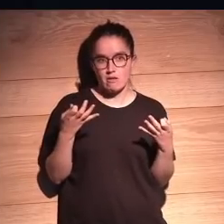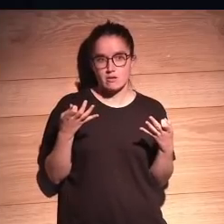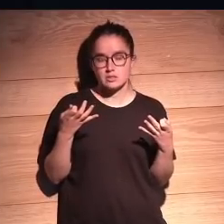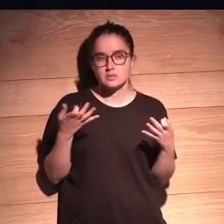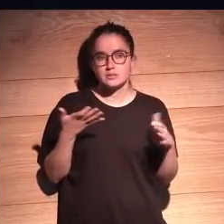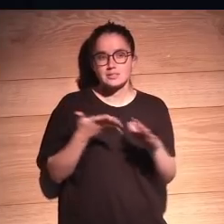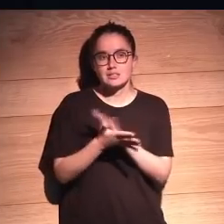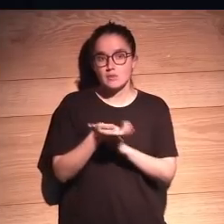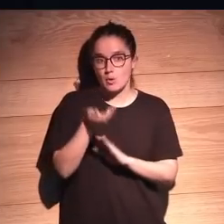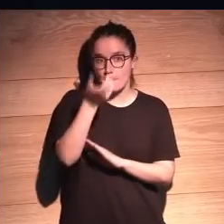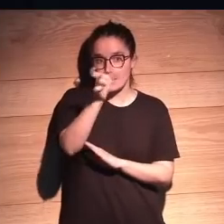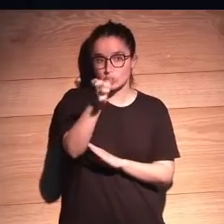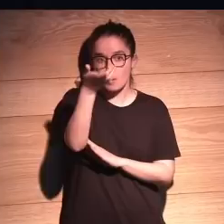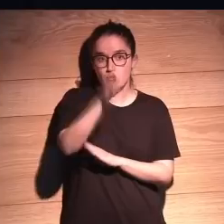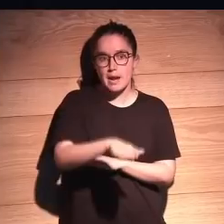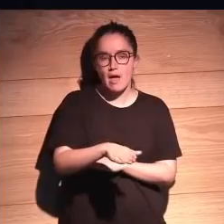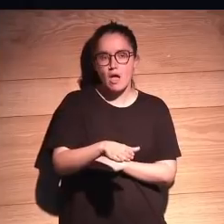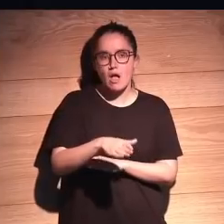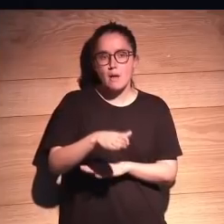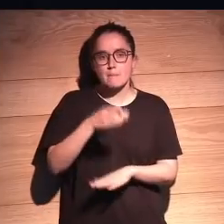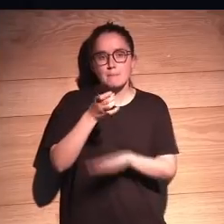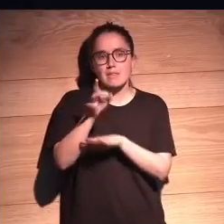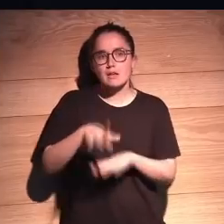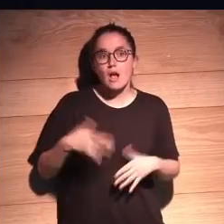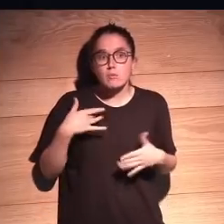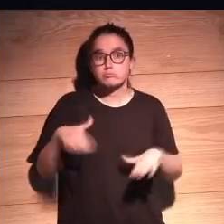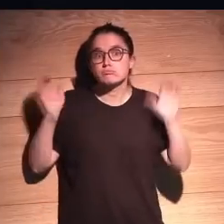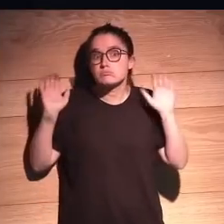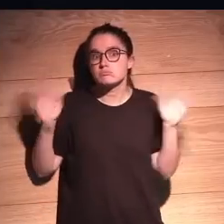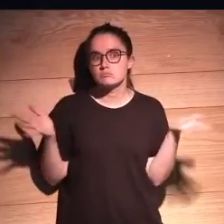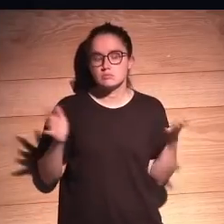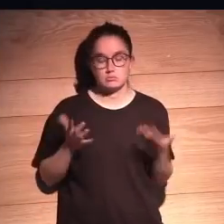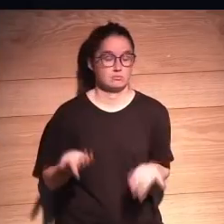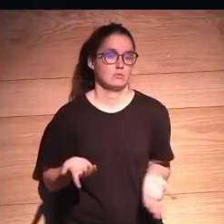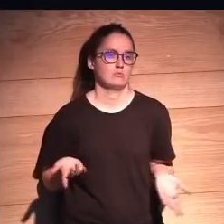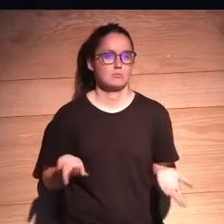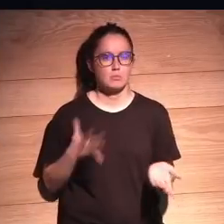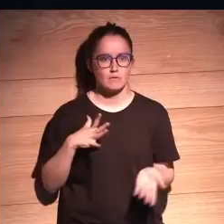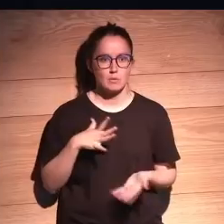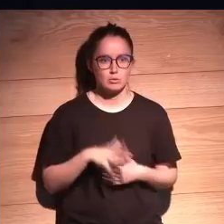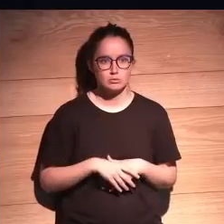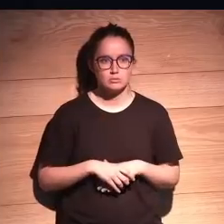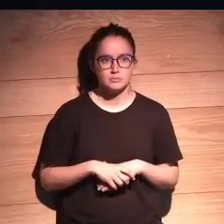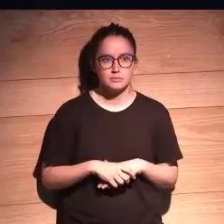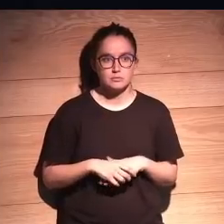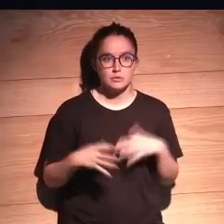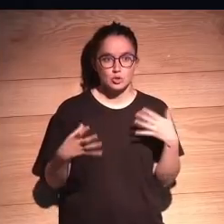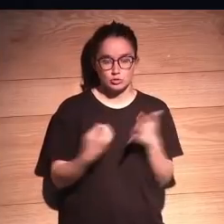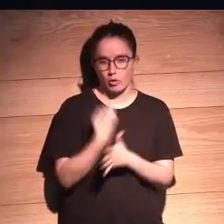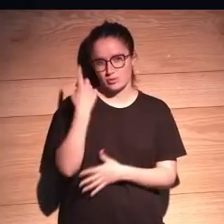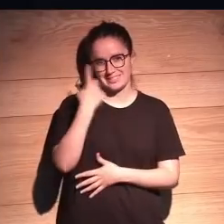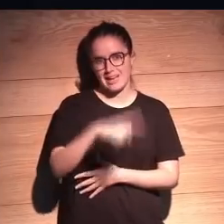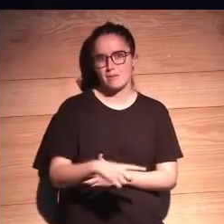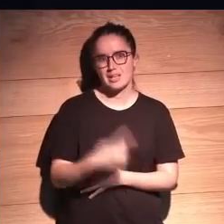¿Qué quiere decir que se muera alguien y diga así ¿quién lo programó y por qué y tal? Y diga, no se sabe. Hombre, no se sabe. Hombre, que todos somos